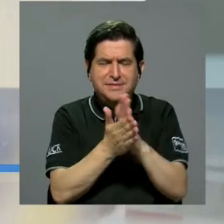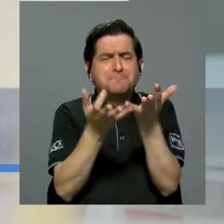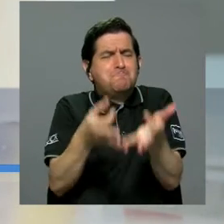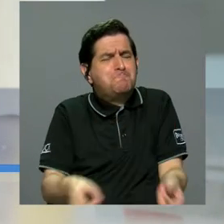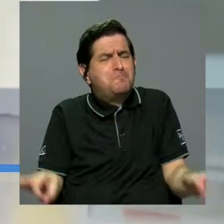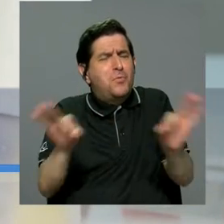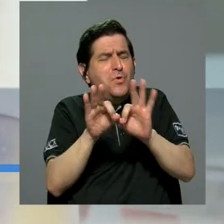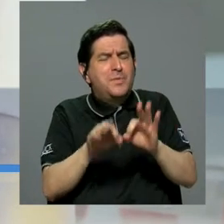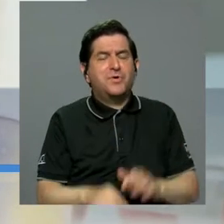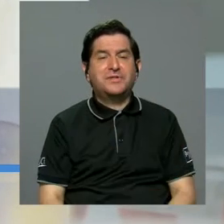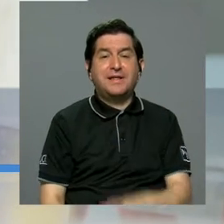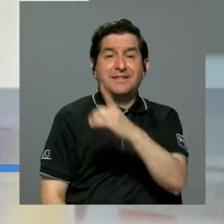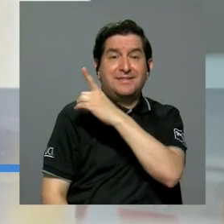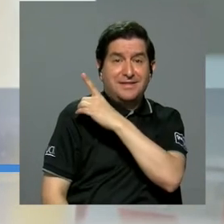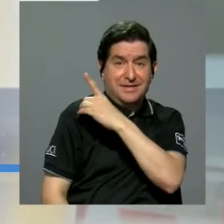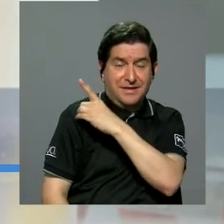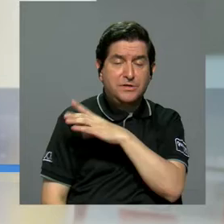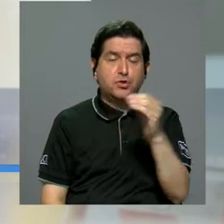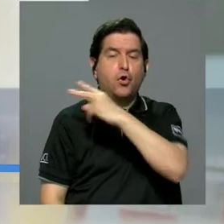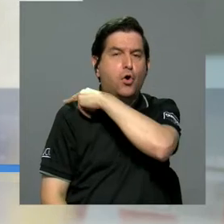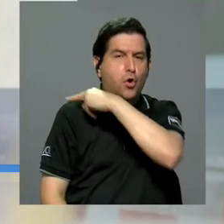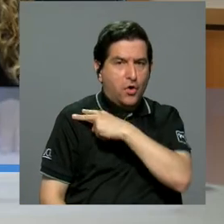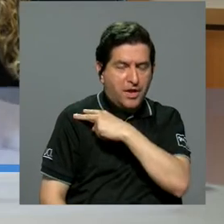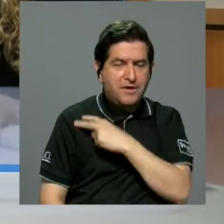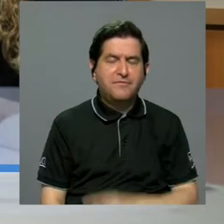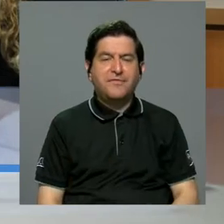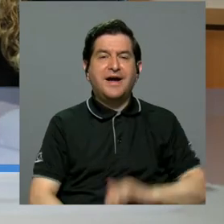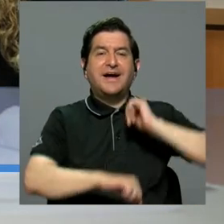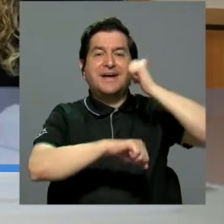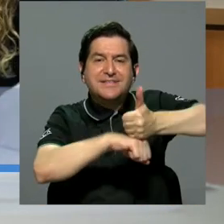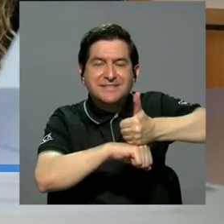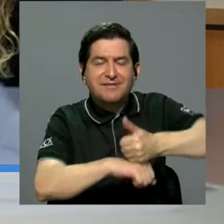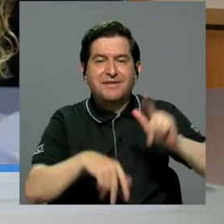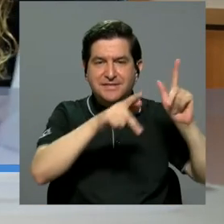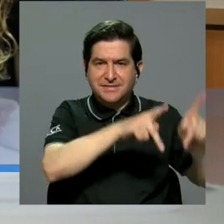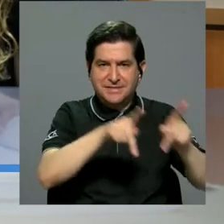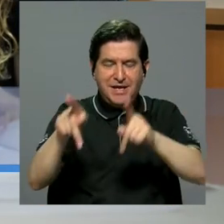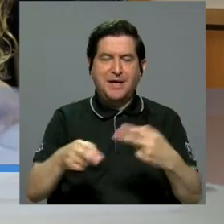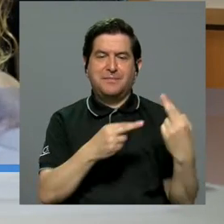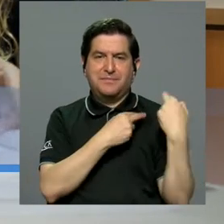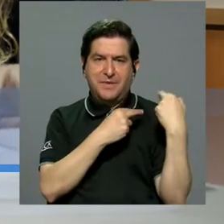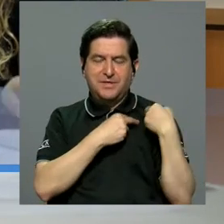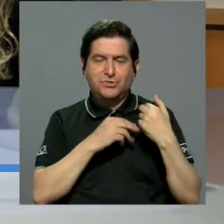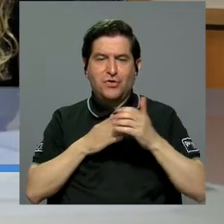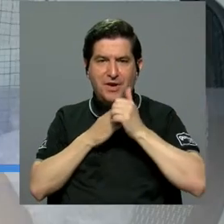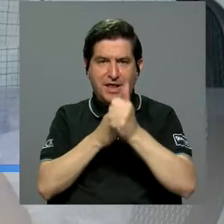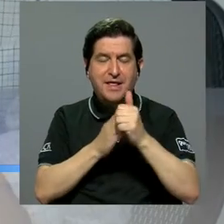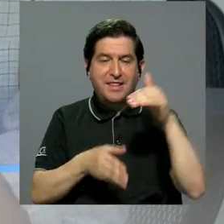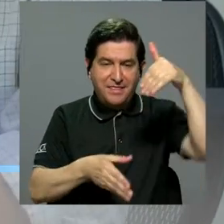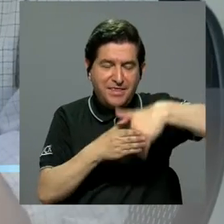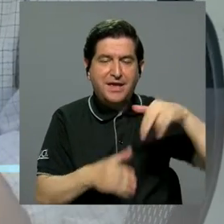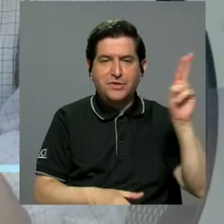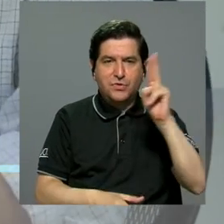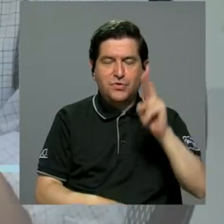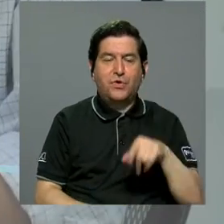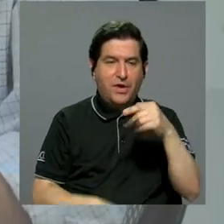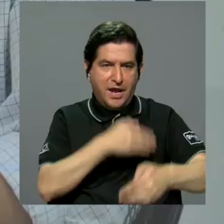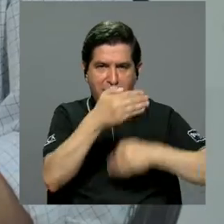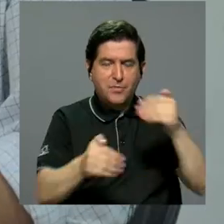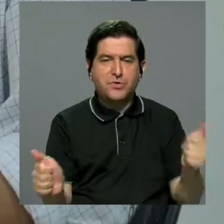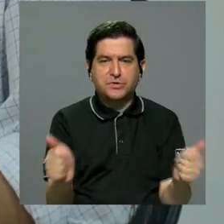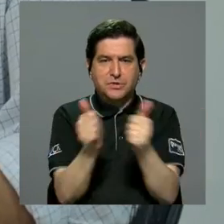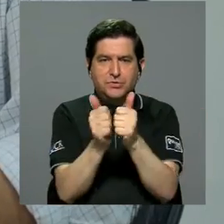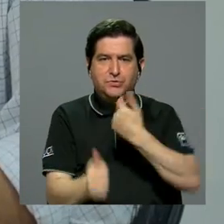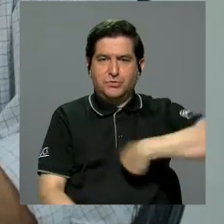importante que la dirección o la jefatura pueda designar personas responsables de liderar en su unidad este proceso con